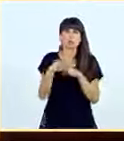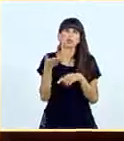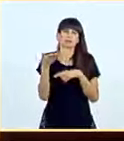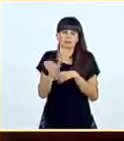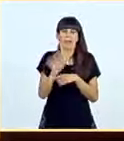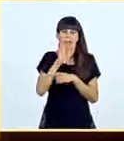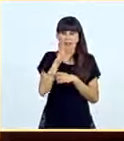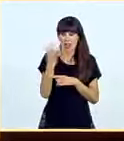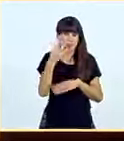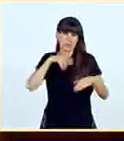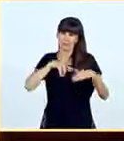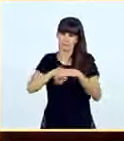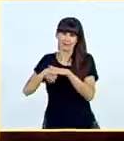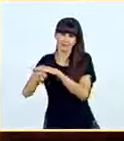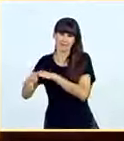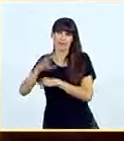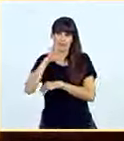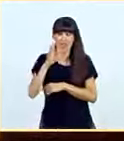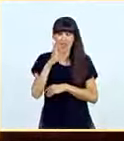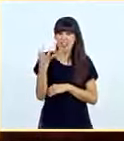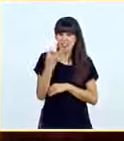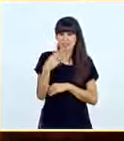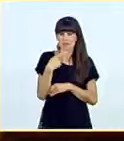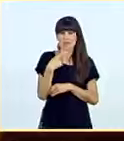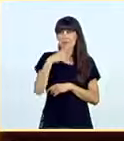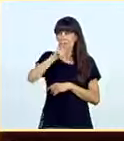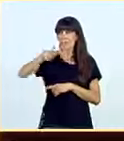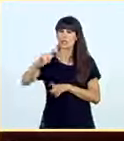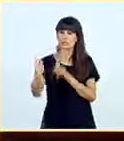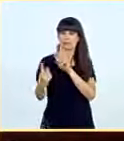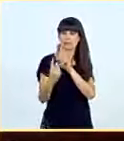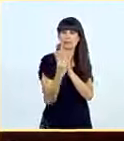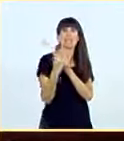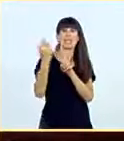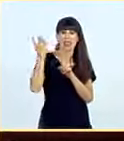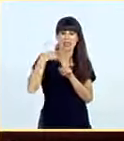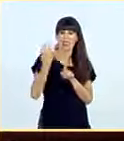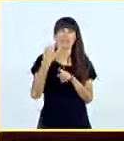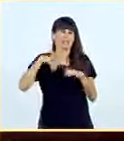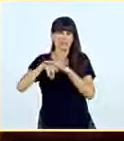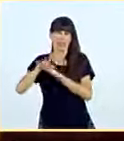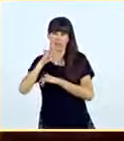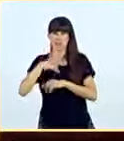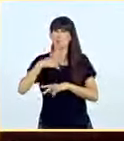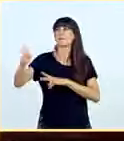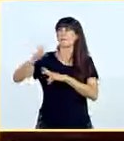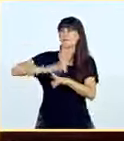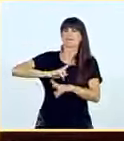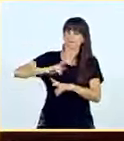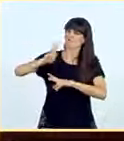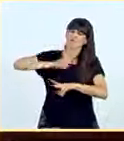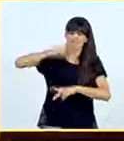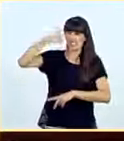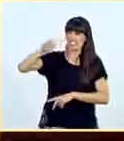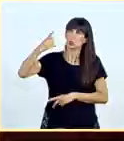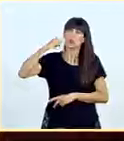tramitarlo ahora, que además se ha retomado la atención al público. Mire, me imagino que me contestará como usted acostumbra, diciendo que no